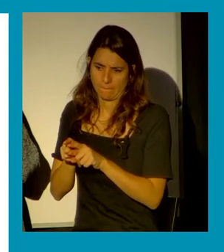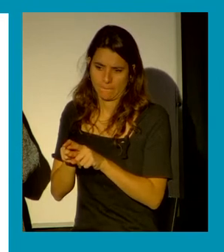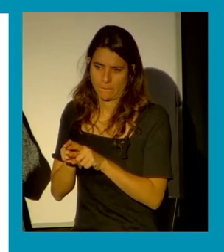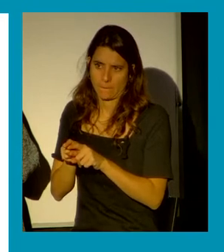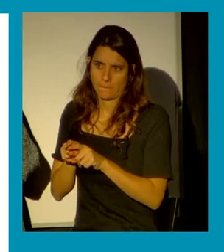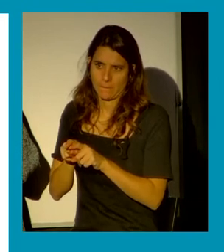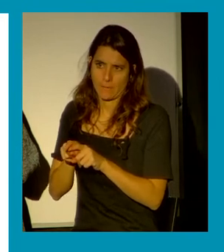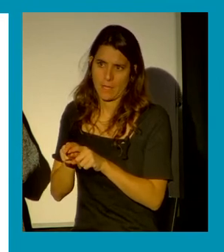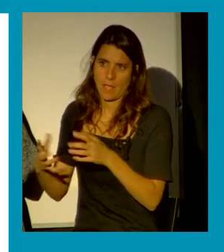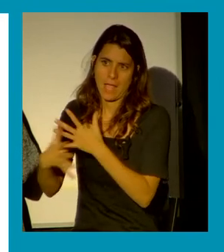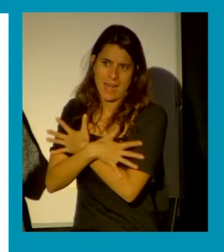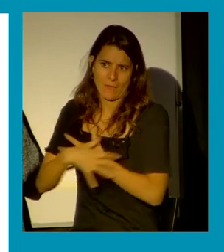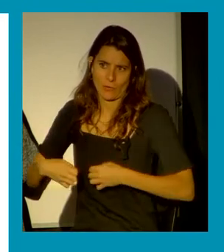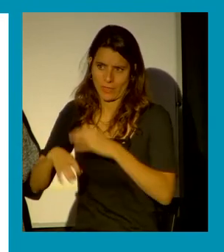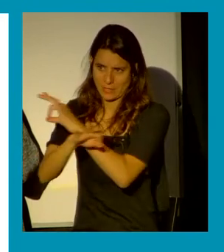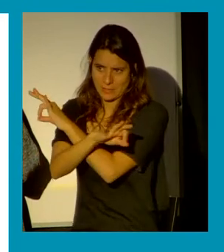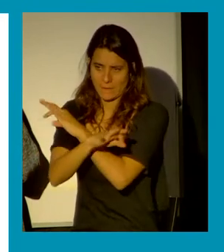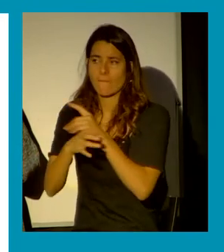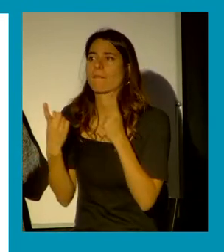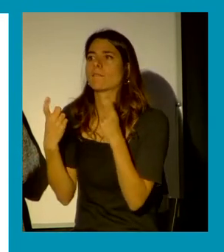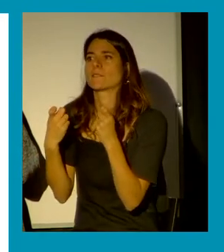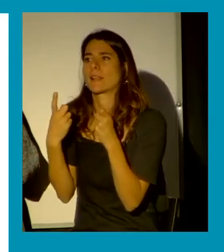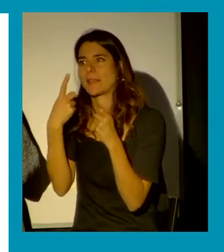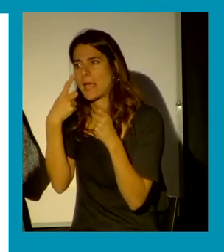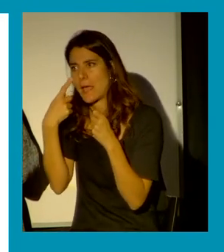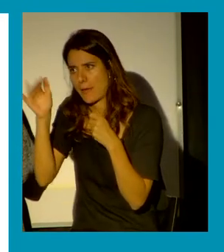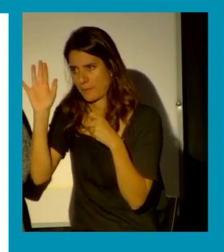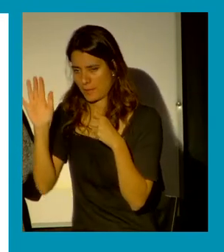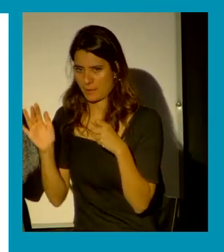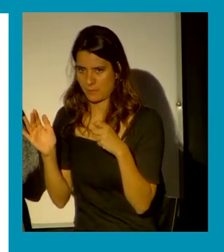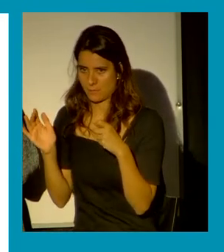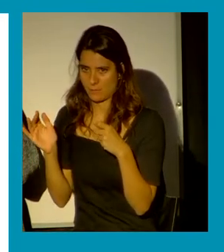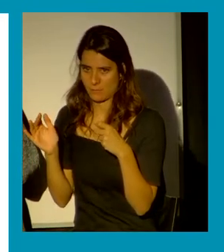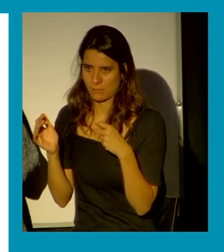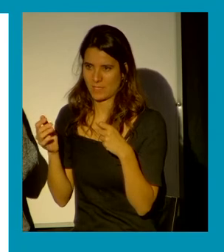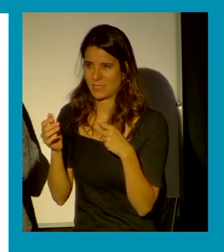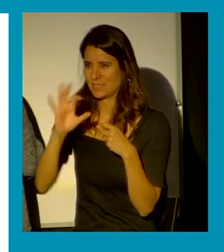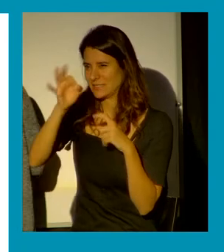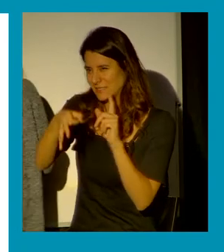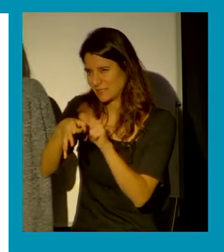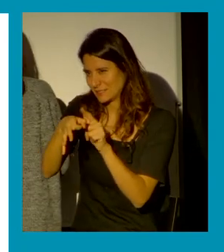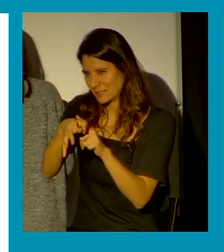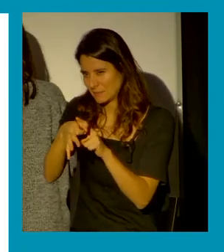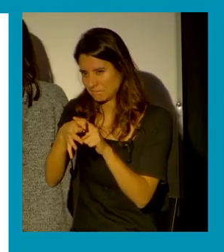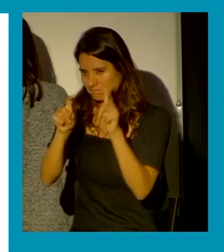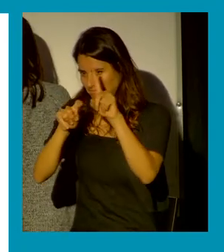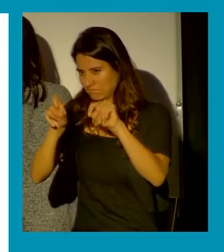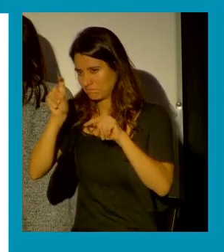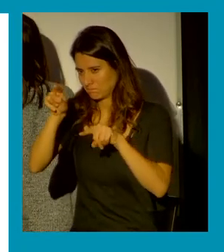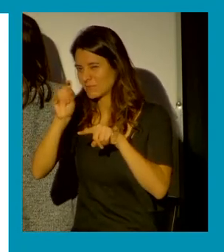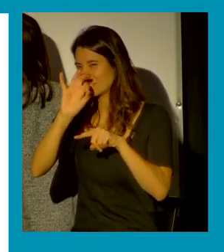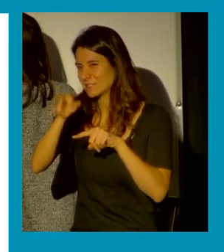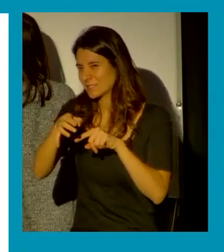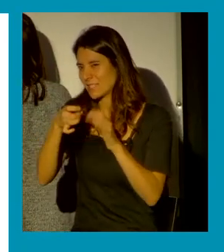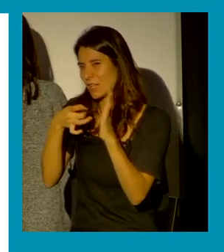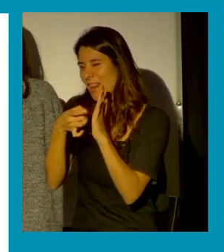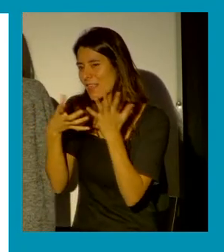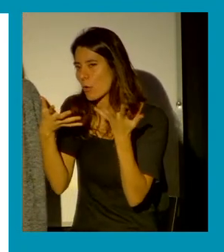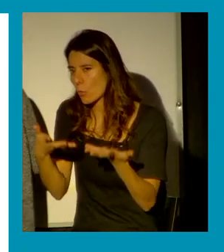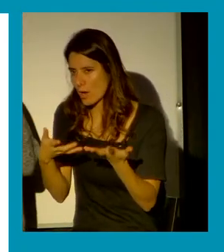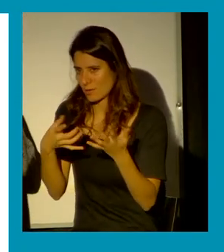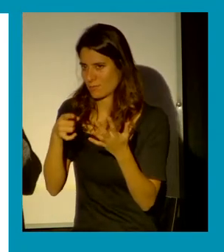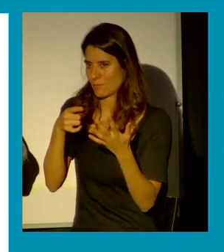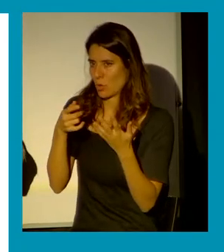tendremos que ver también cómo se va interpretando esto de que cuál sí es un sí. Pero bueno, forma parte de los debates que nos plantea esta ley.